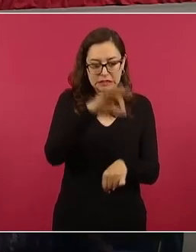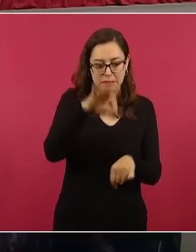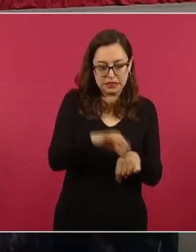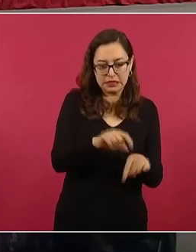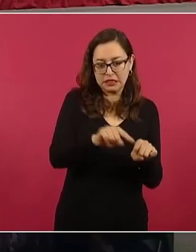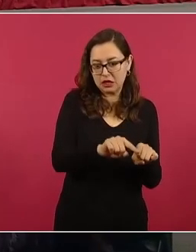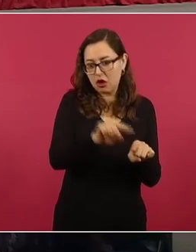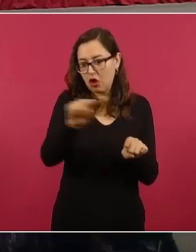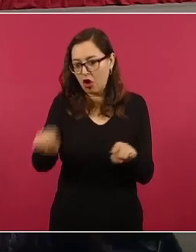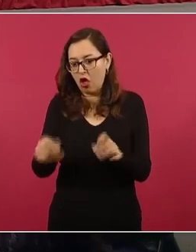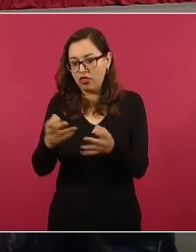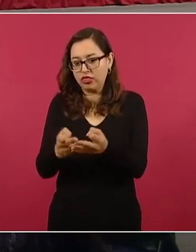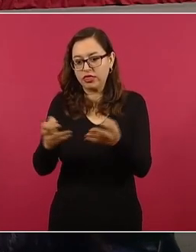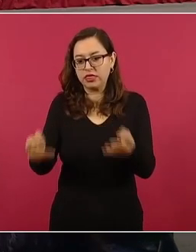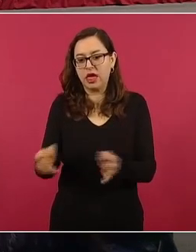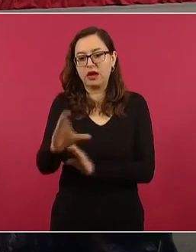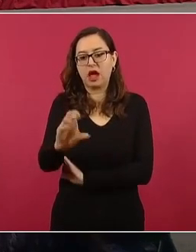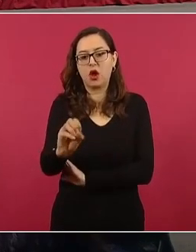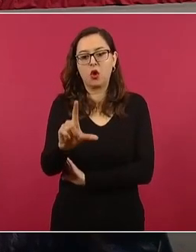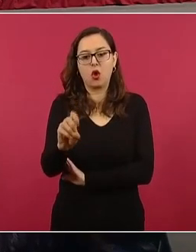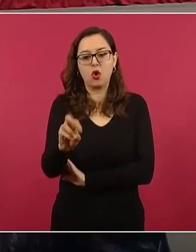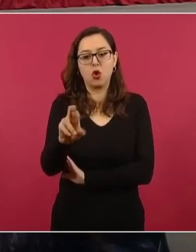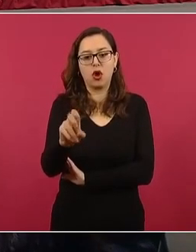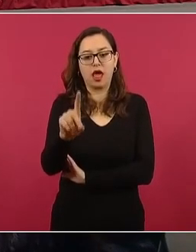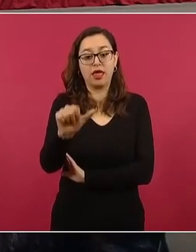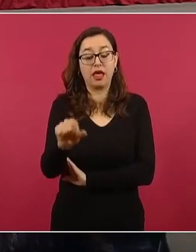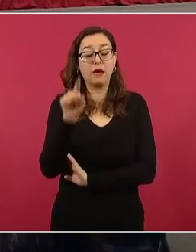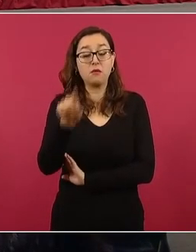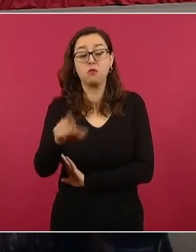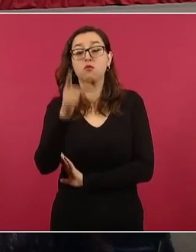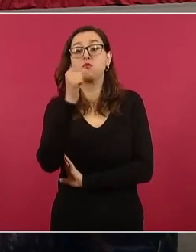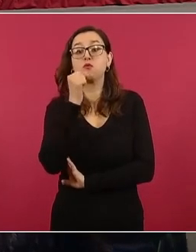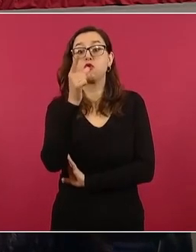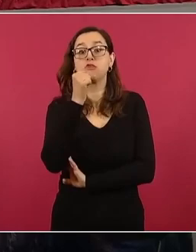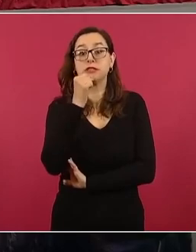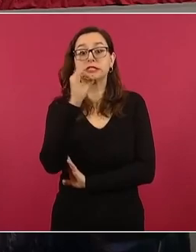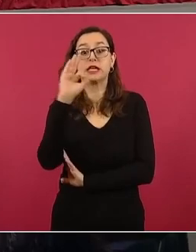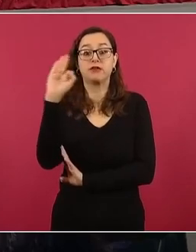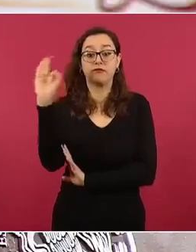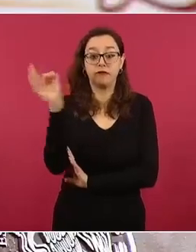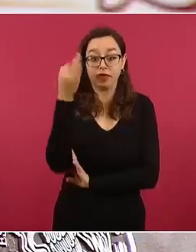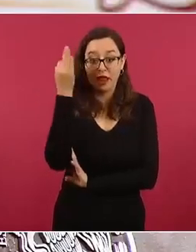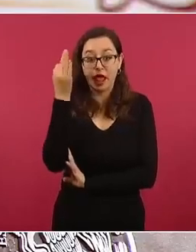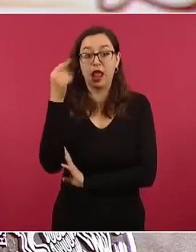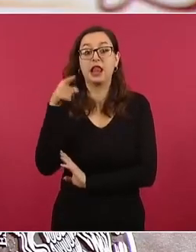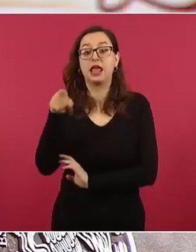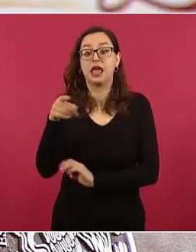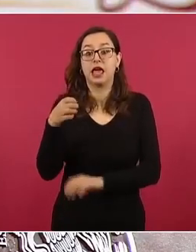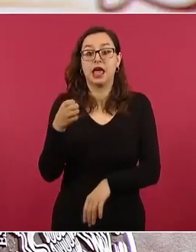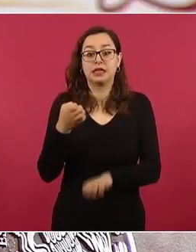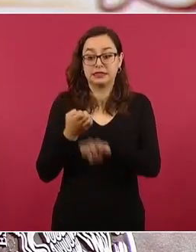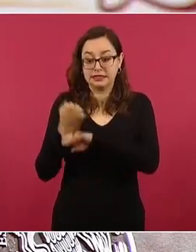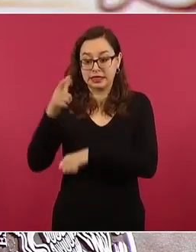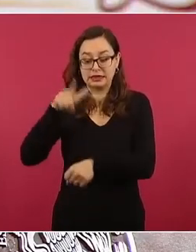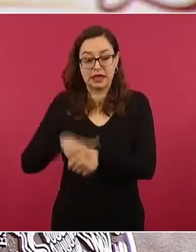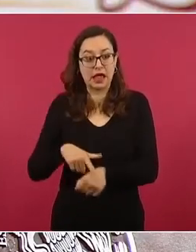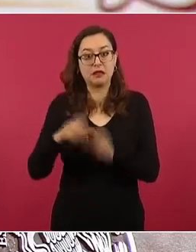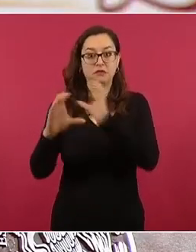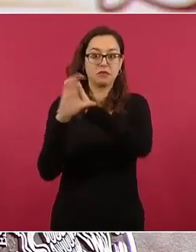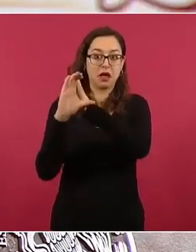donde la Policía Federal, la Policía Estatal, les impidieron la toma de camiones, motivo por el cual se trasladaron